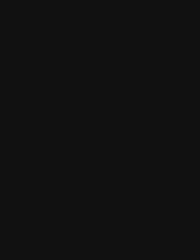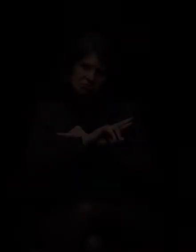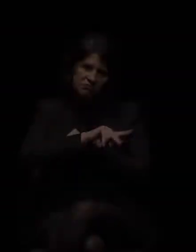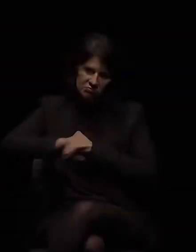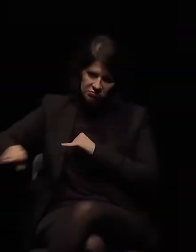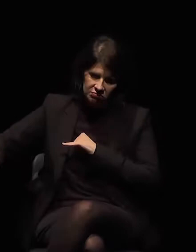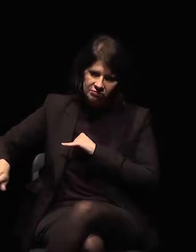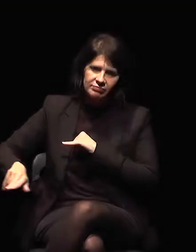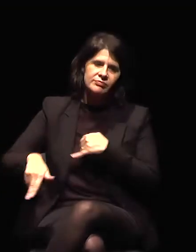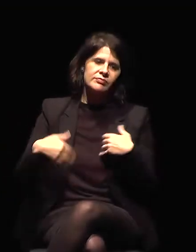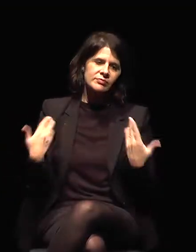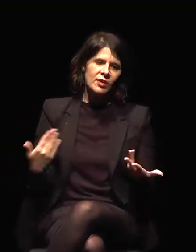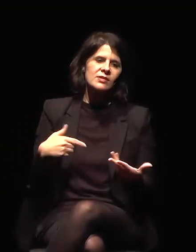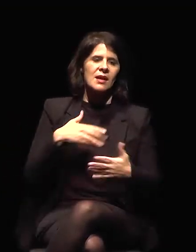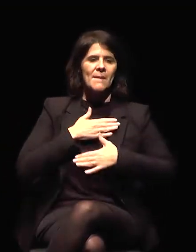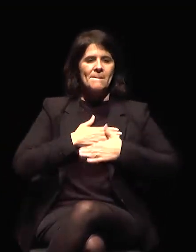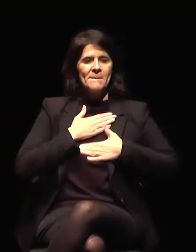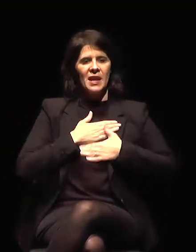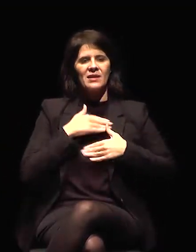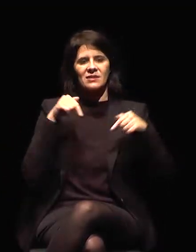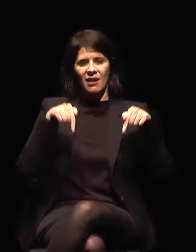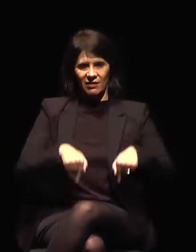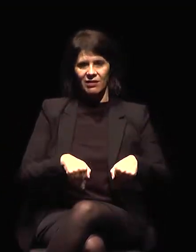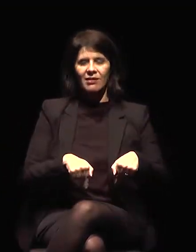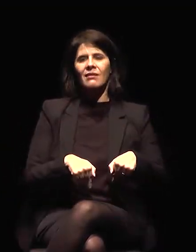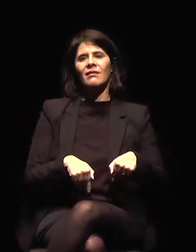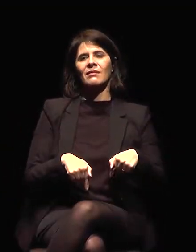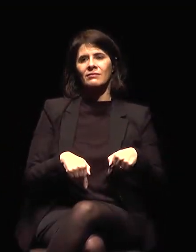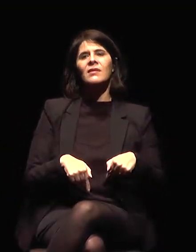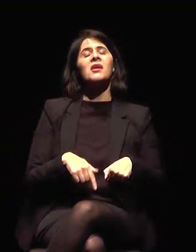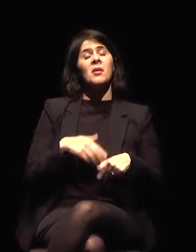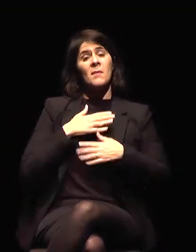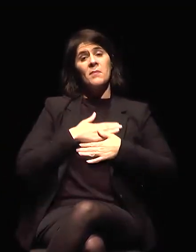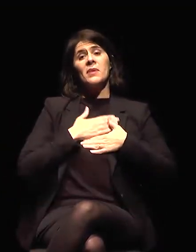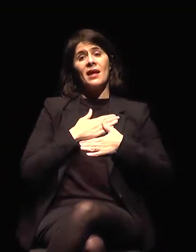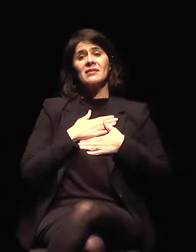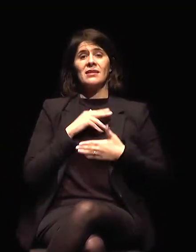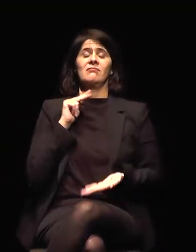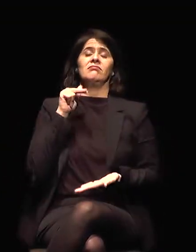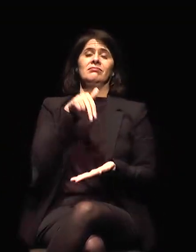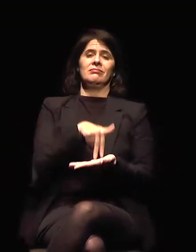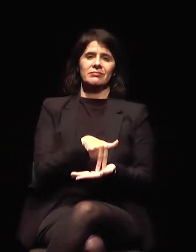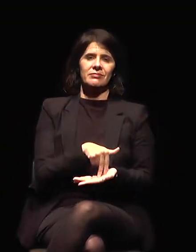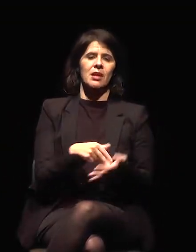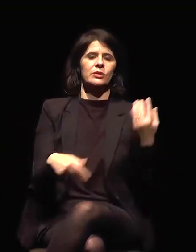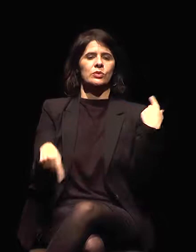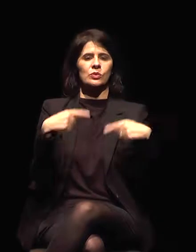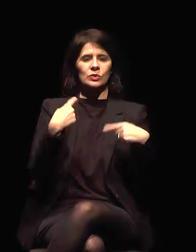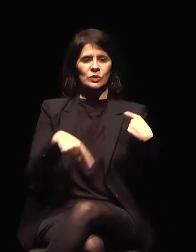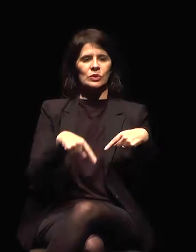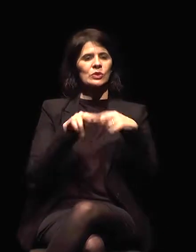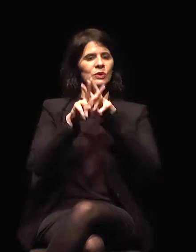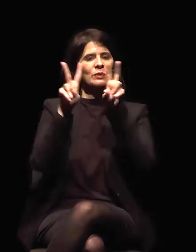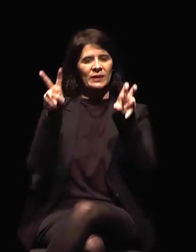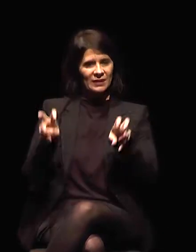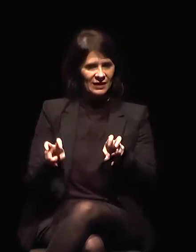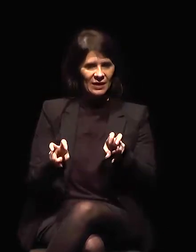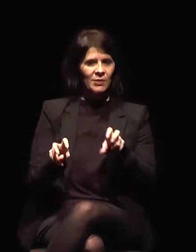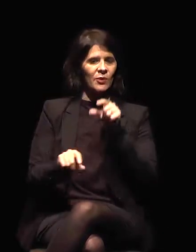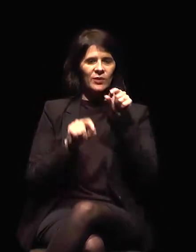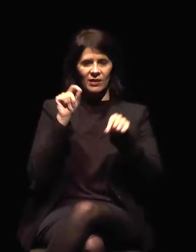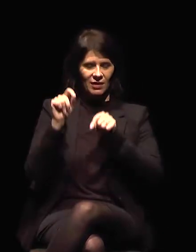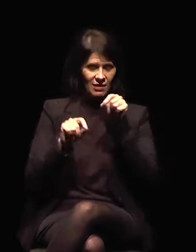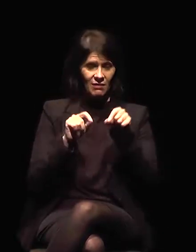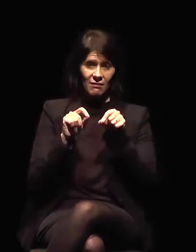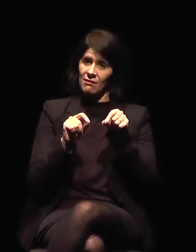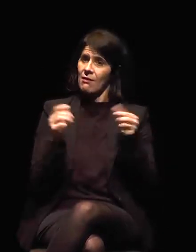Y es un placer sobre todo estar aquí presente discutiendo un tema tan relevante en los días actuales. Y es por